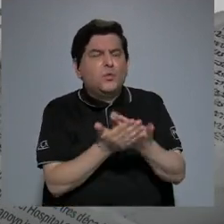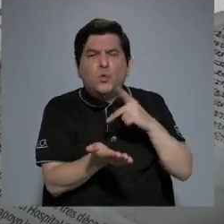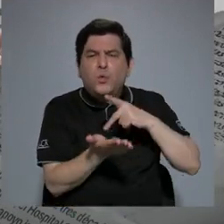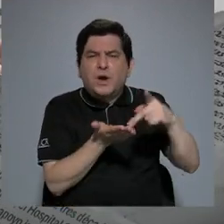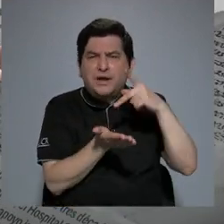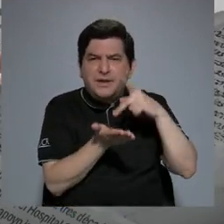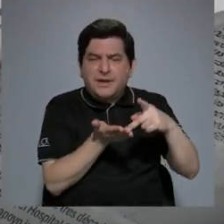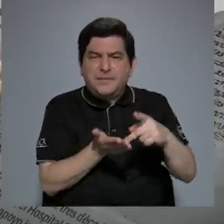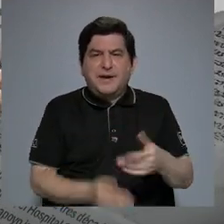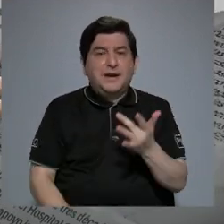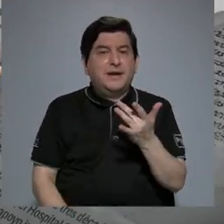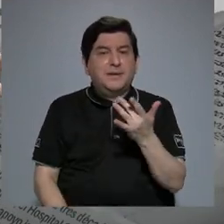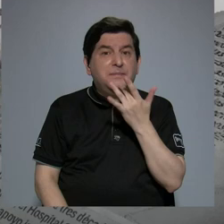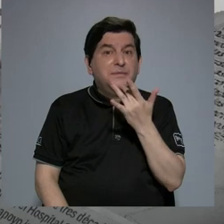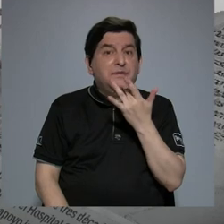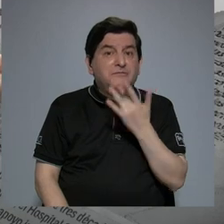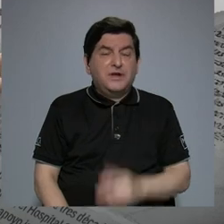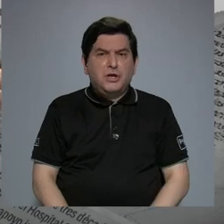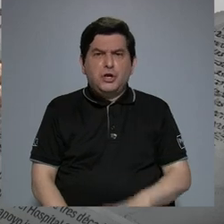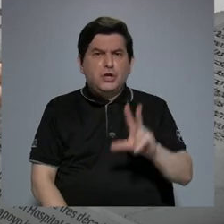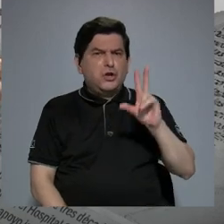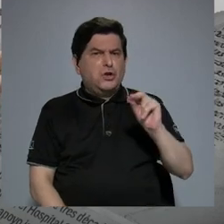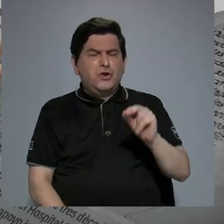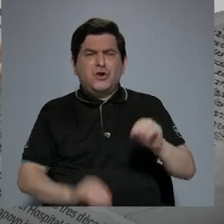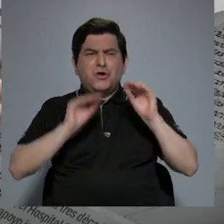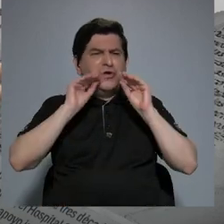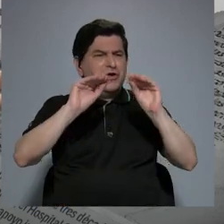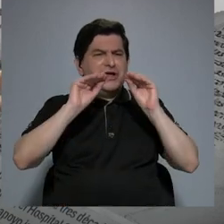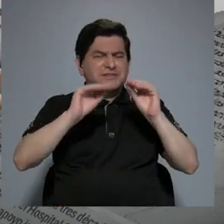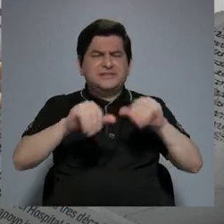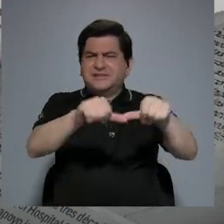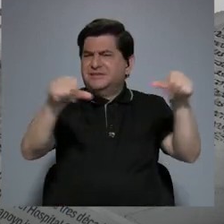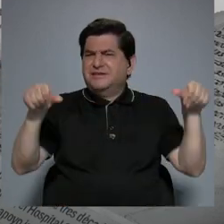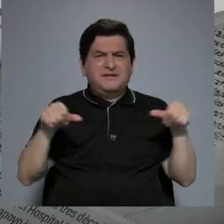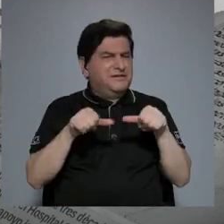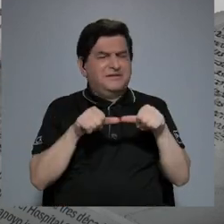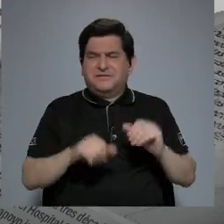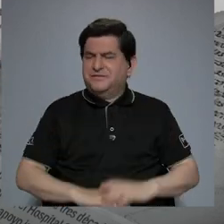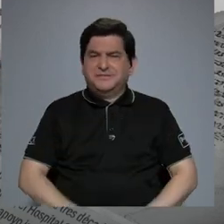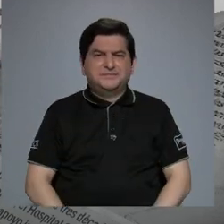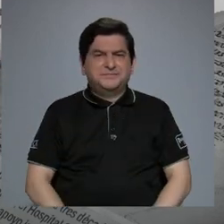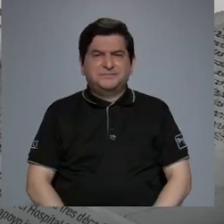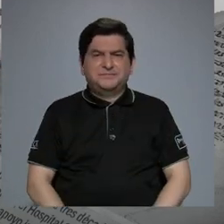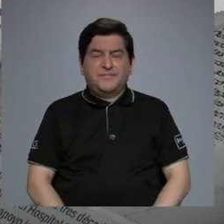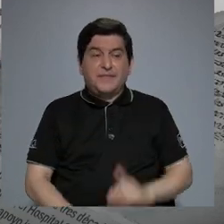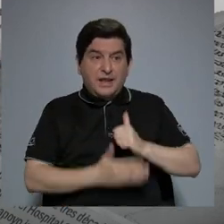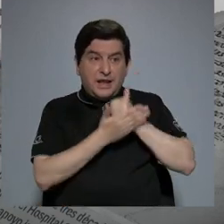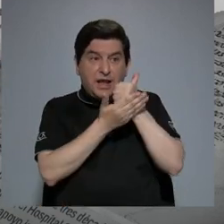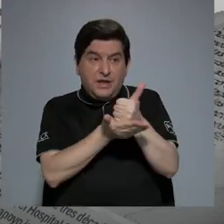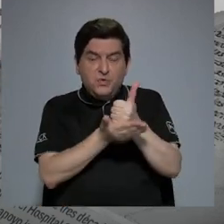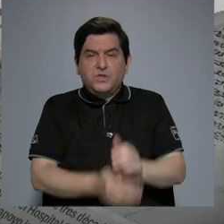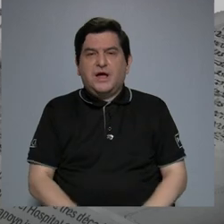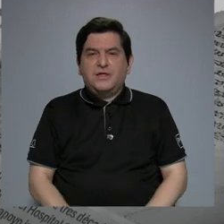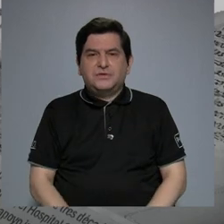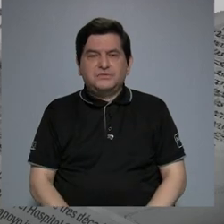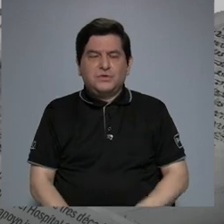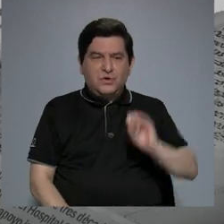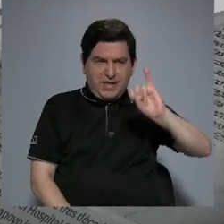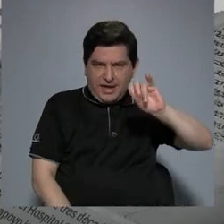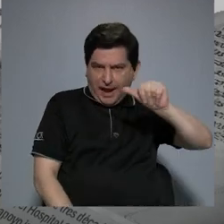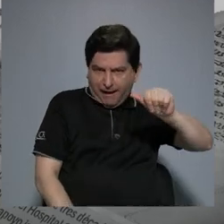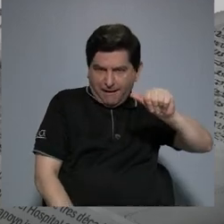tienen, prefieren no quedarse dando clases en un aula, pero ayudados con la inteligencia artificial,